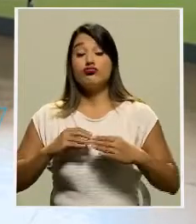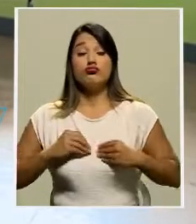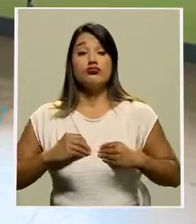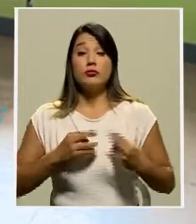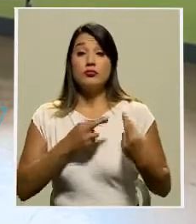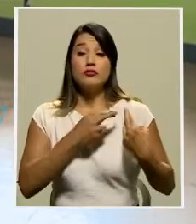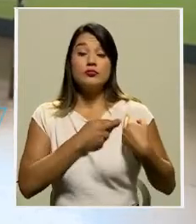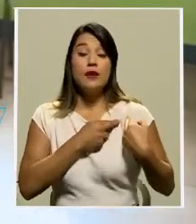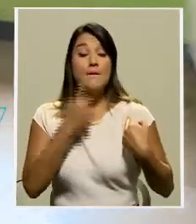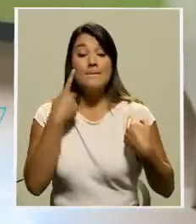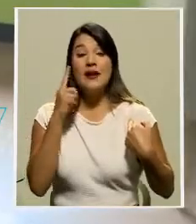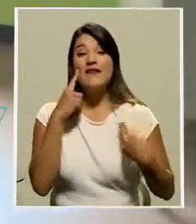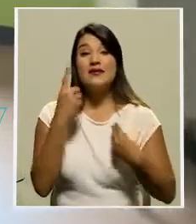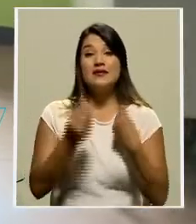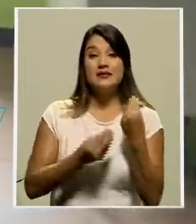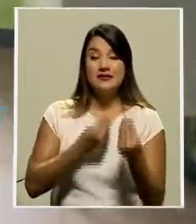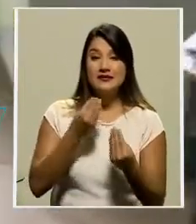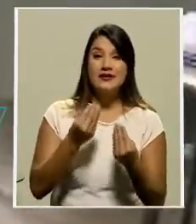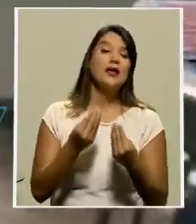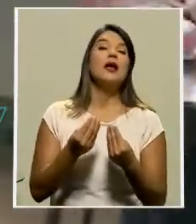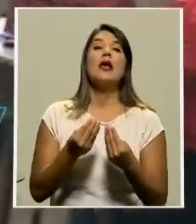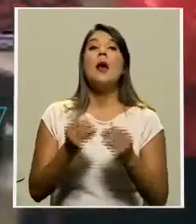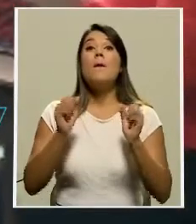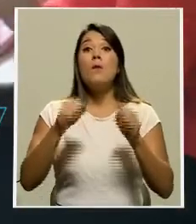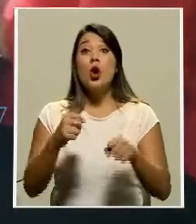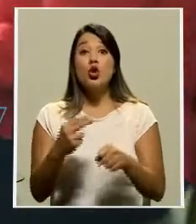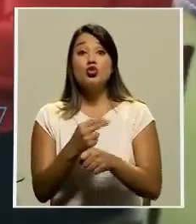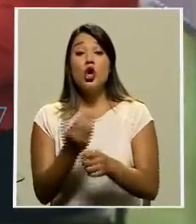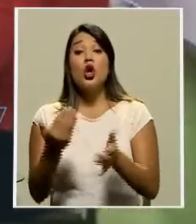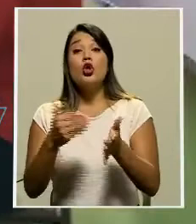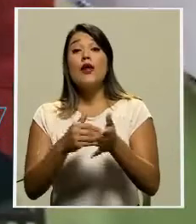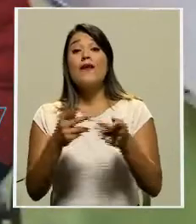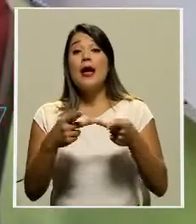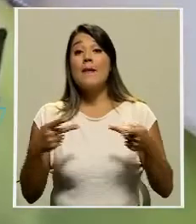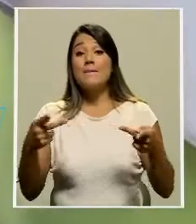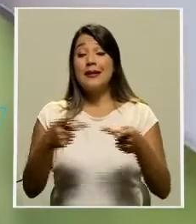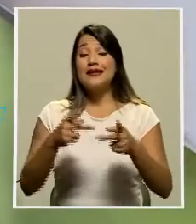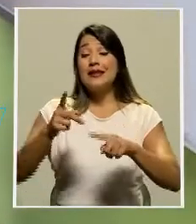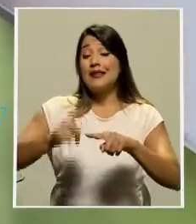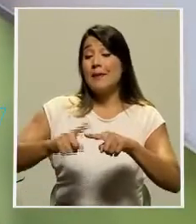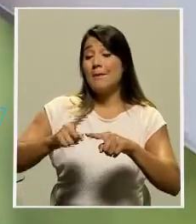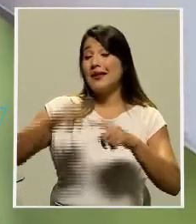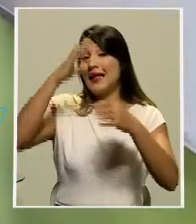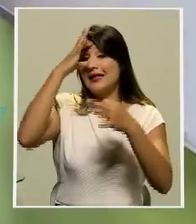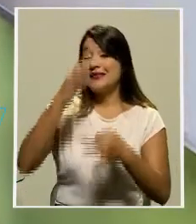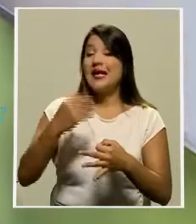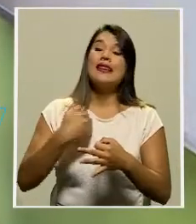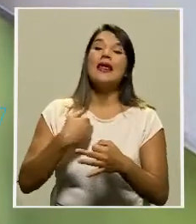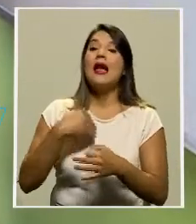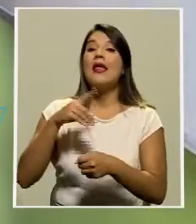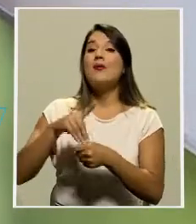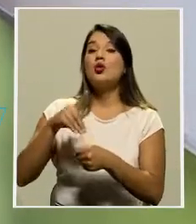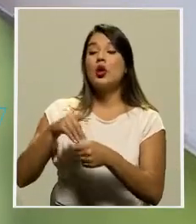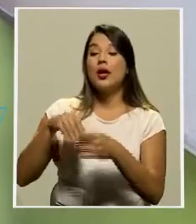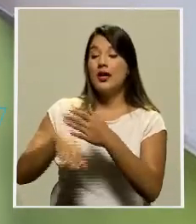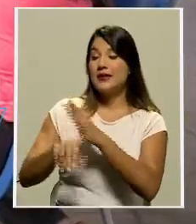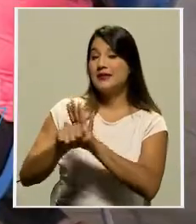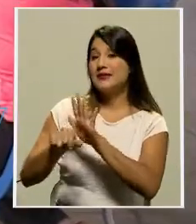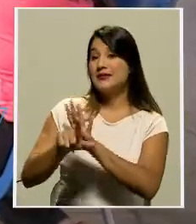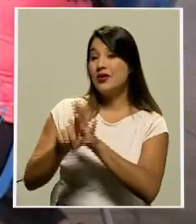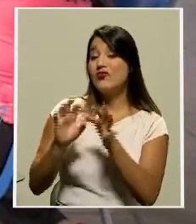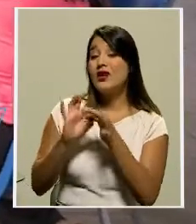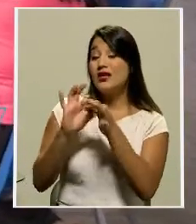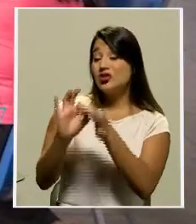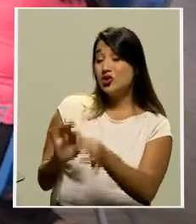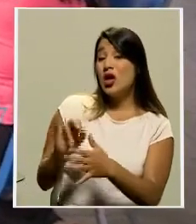faltantes. La reactivación de las plazas dependerá de la decisión que tomen los diputados en la Asamblea Legislativa sobre la modificación de